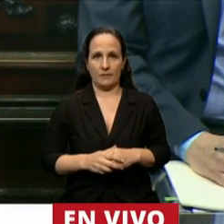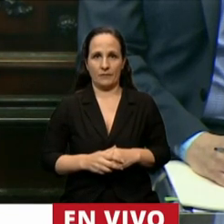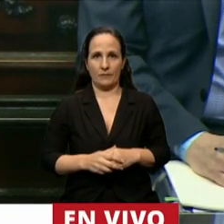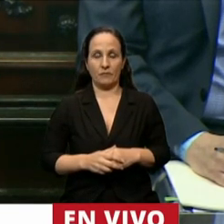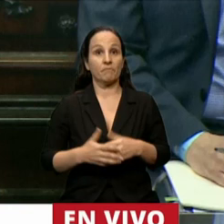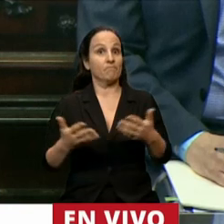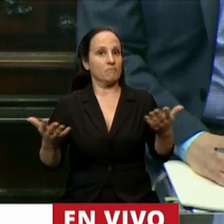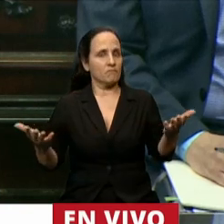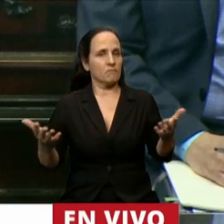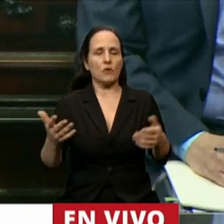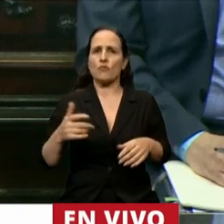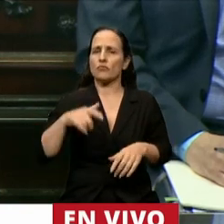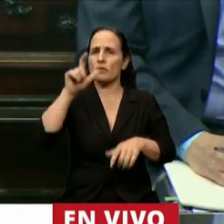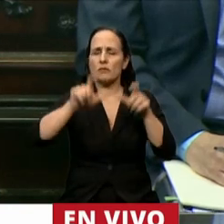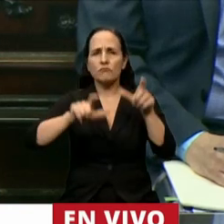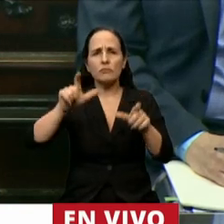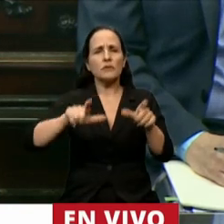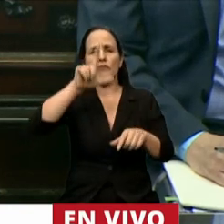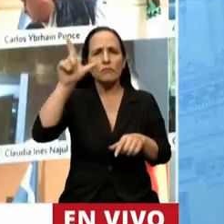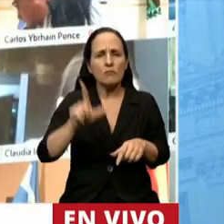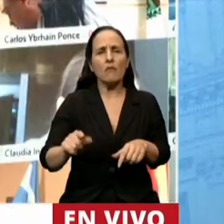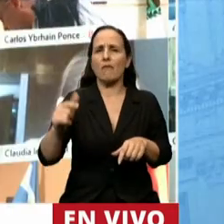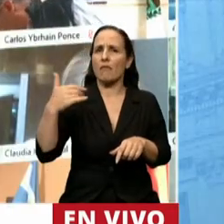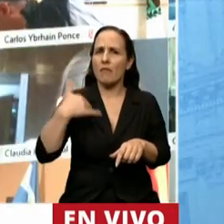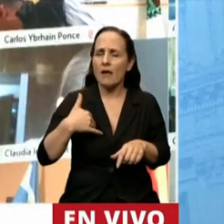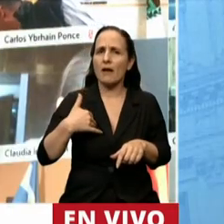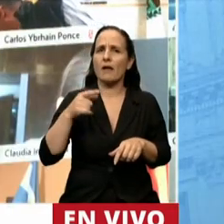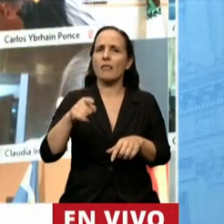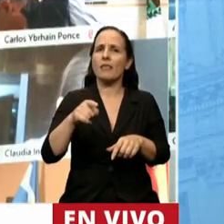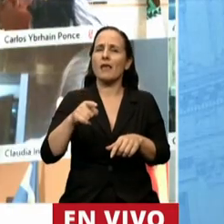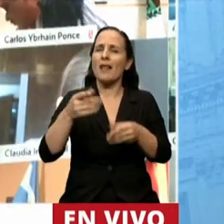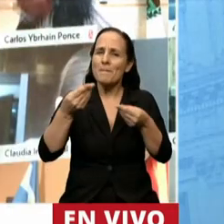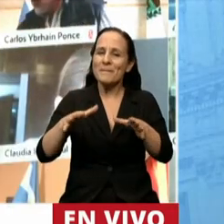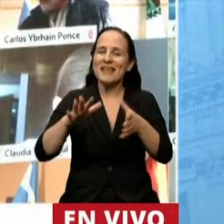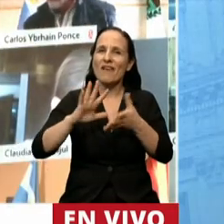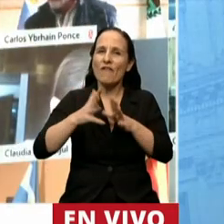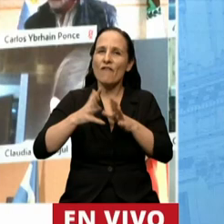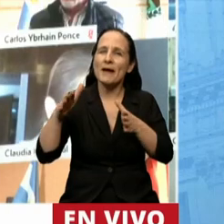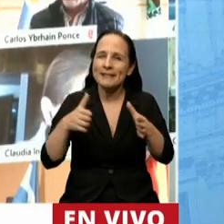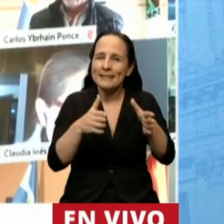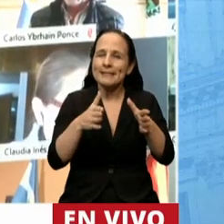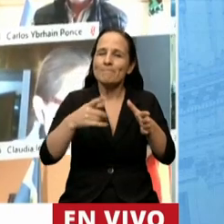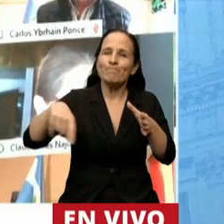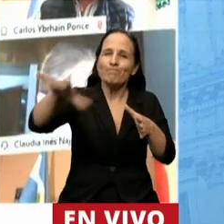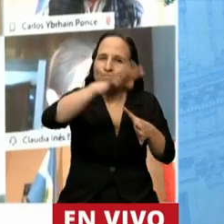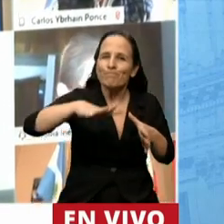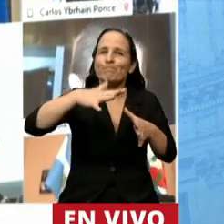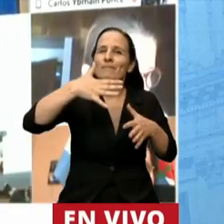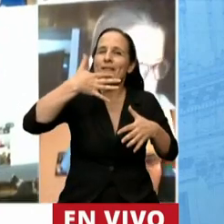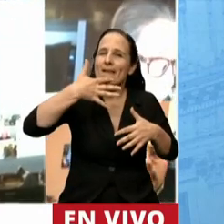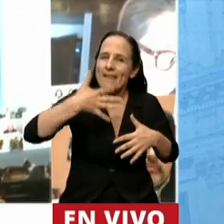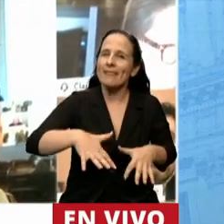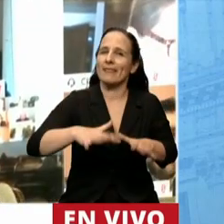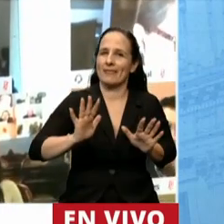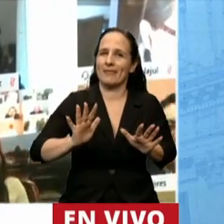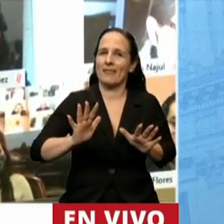toda la Argentina empiece a transitar un camino de profundo entendimiento, de profundo crecimiento